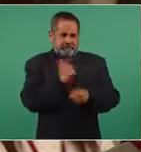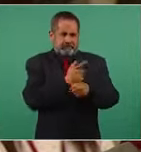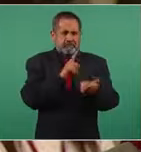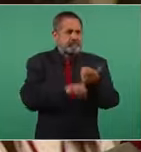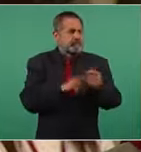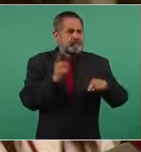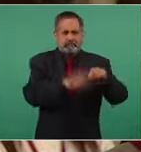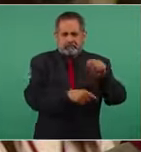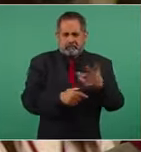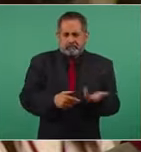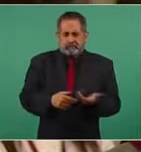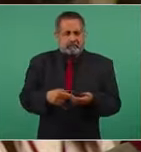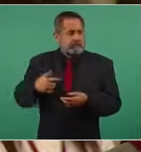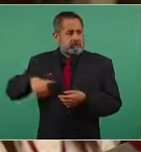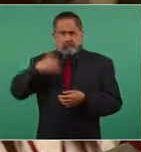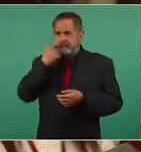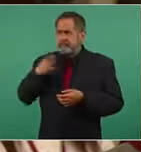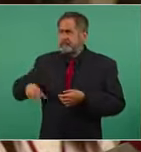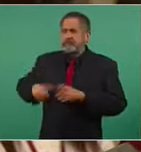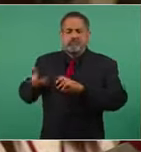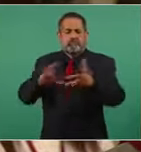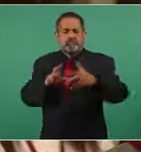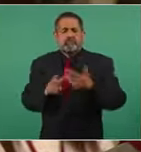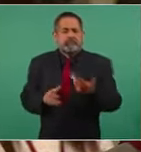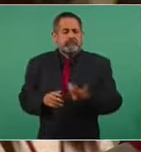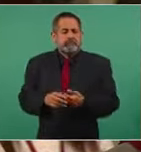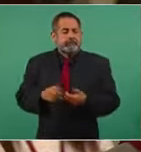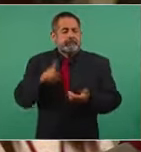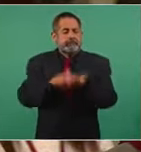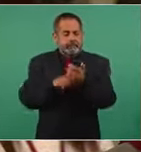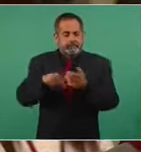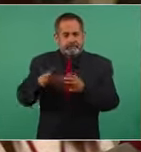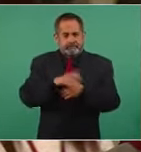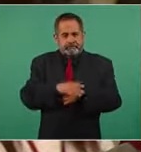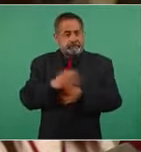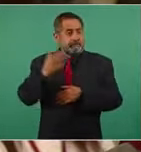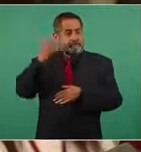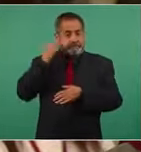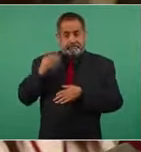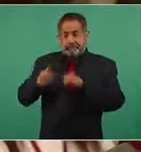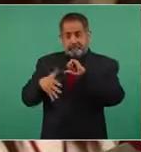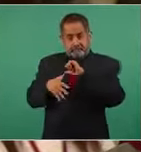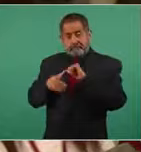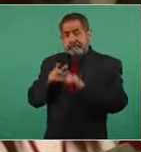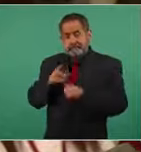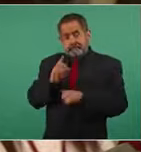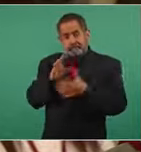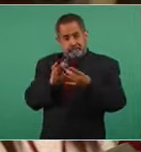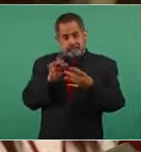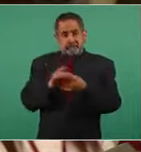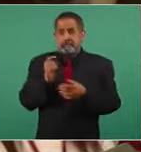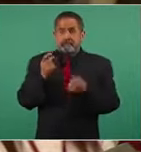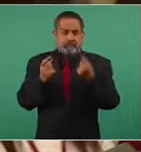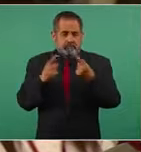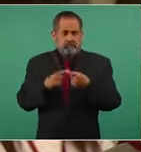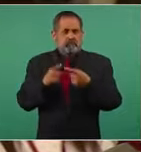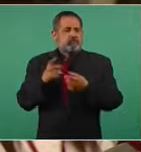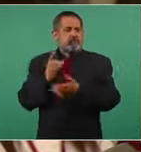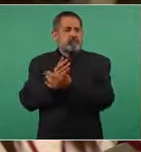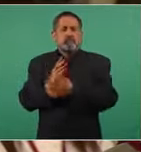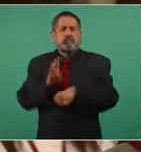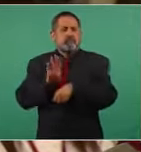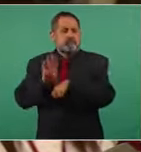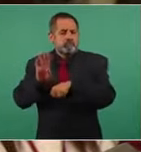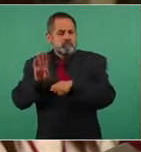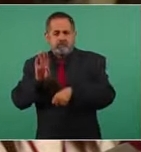finalmente buscan desestabilizar y como usted dice esto ya se ensayó en América Latina no solamente es el caso de Bolivia